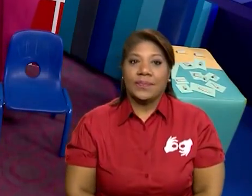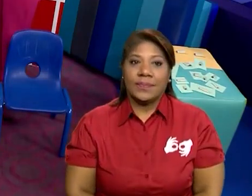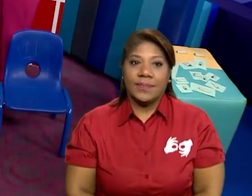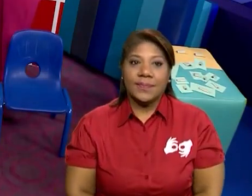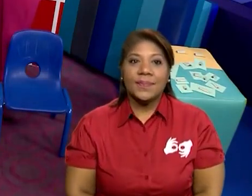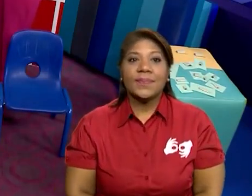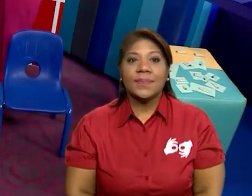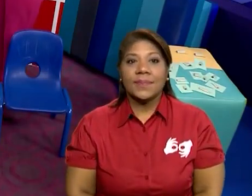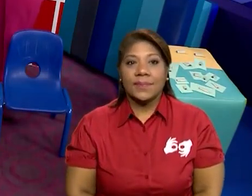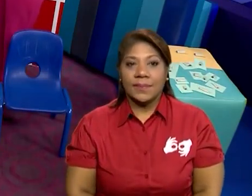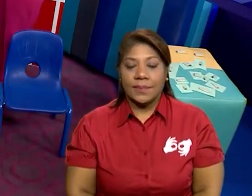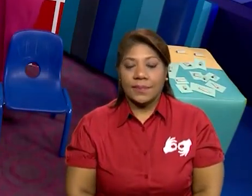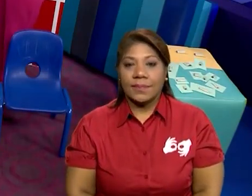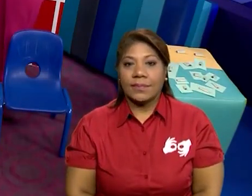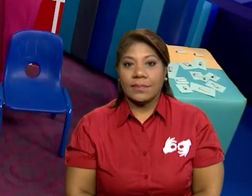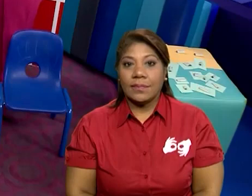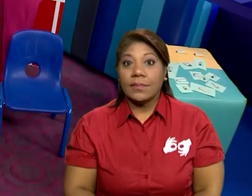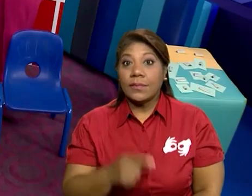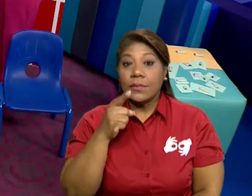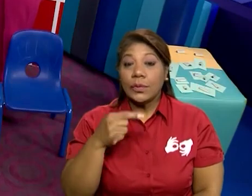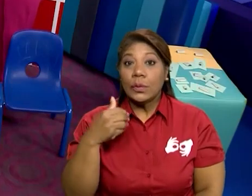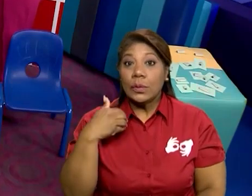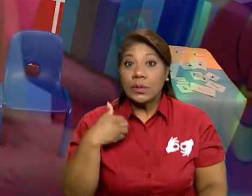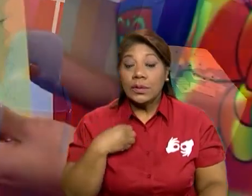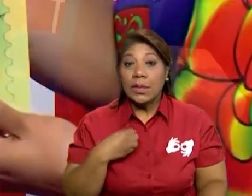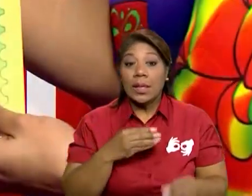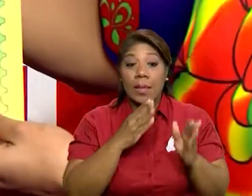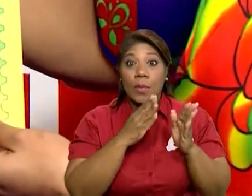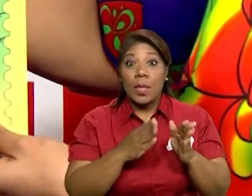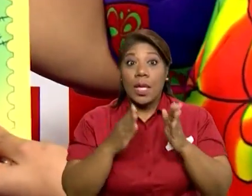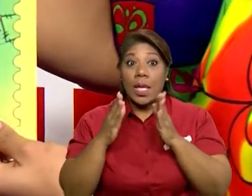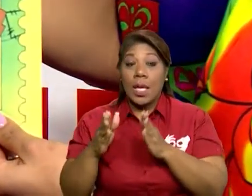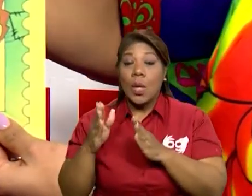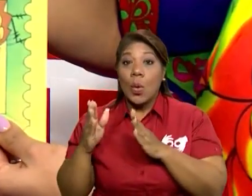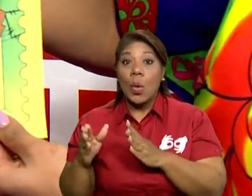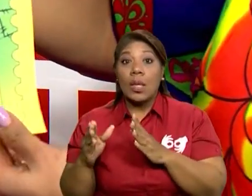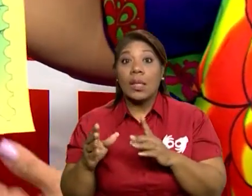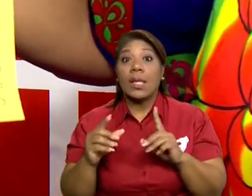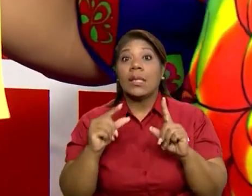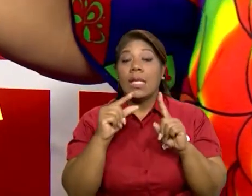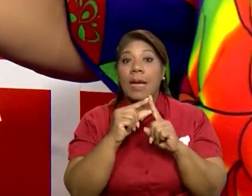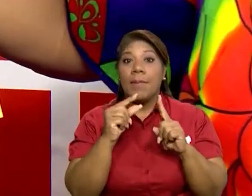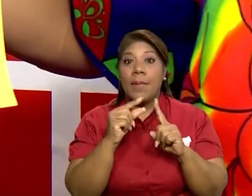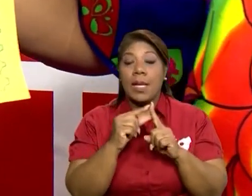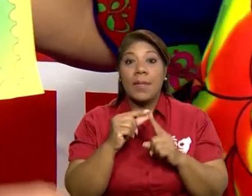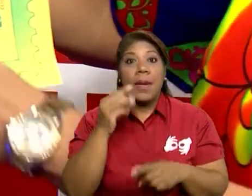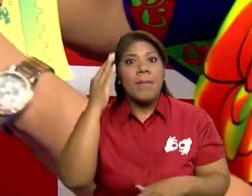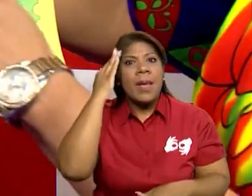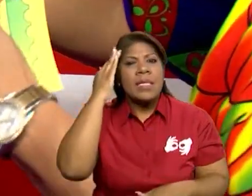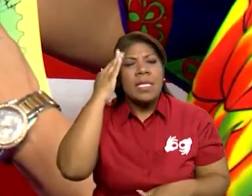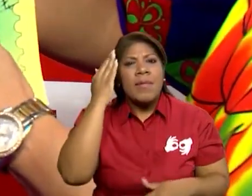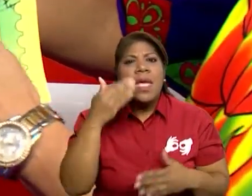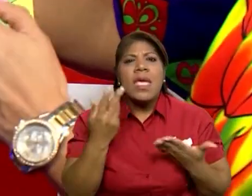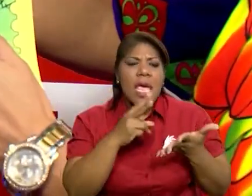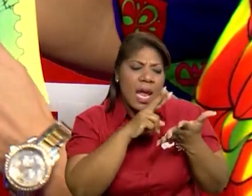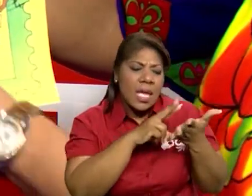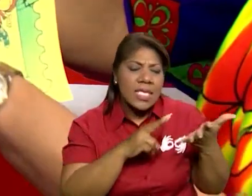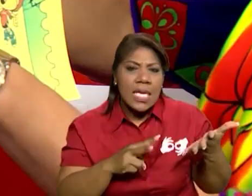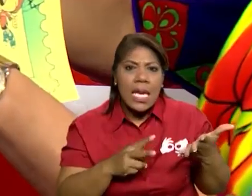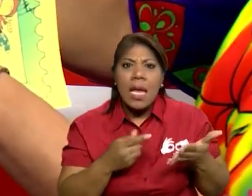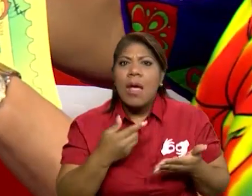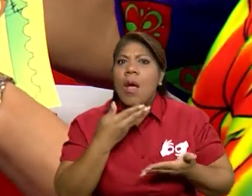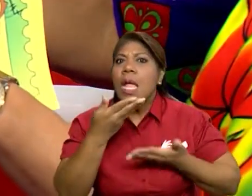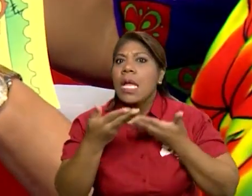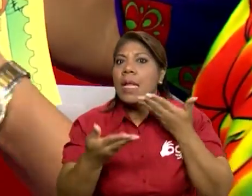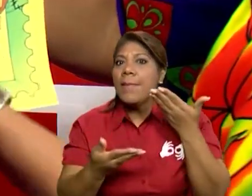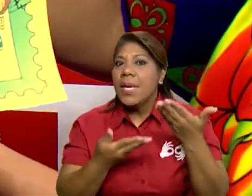Dice. Ordena las palabras para encontrar la moraleja. Y como vemos, hay unas palabritas que están,